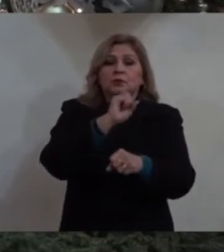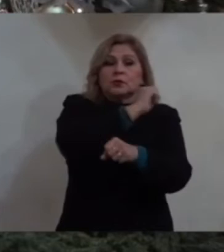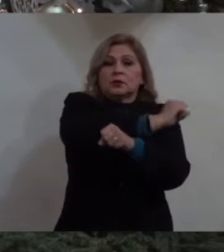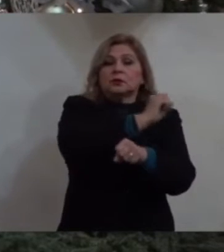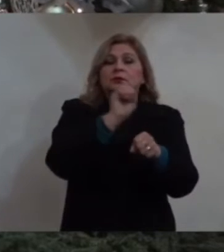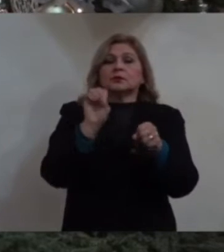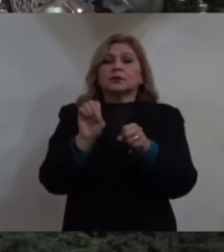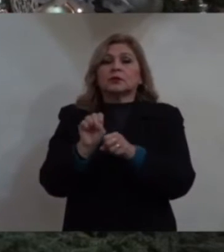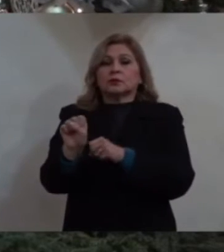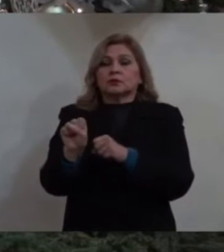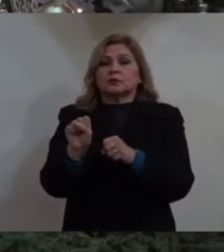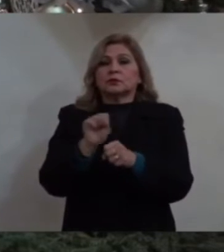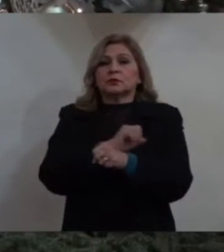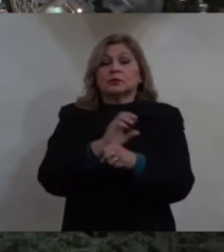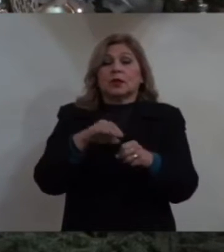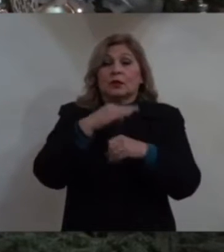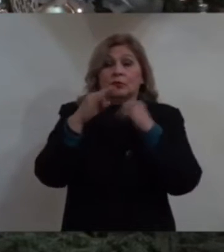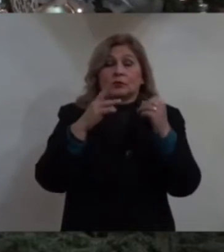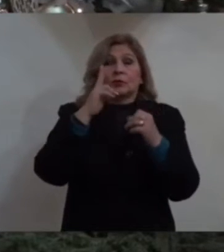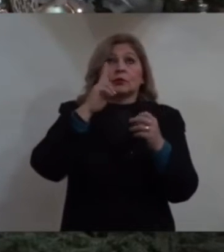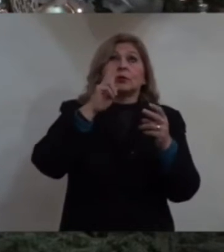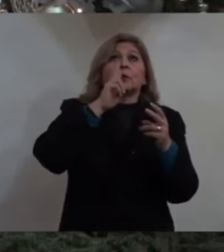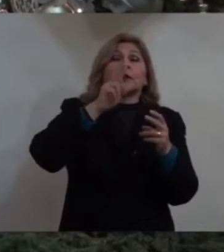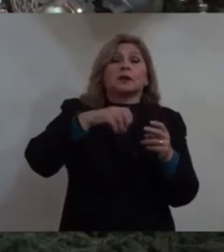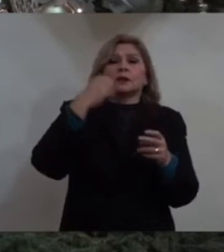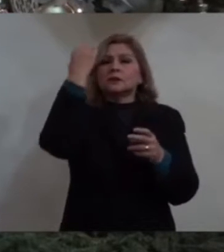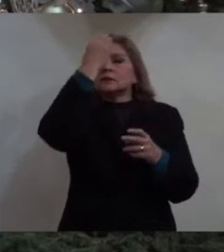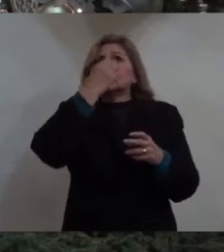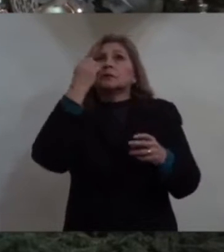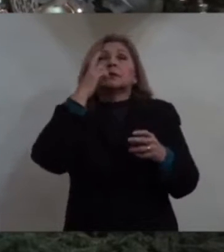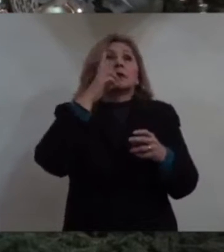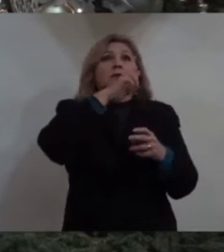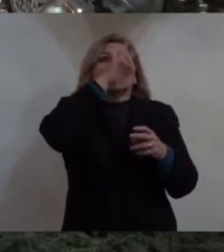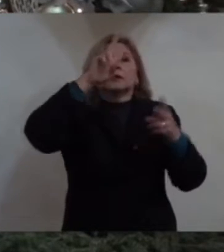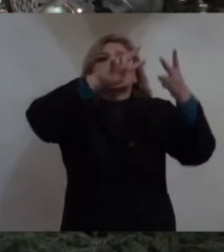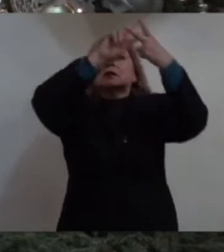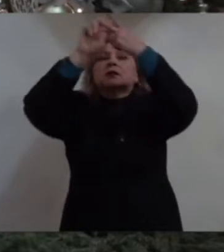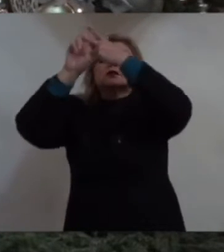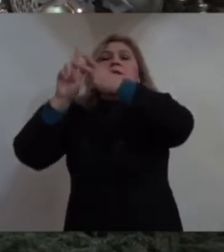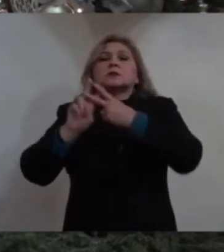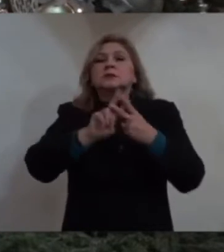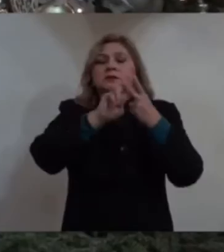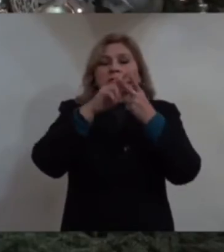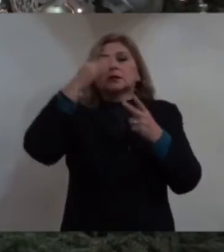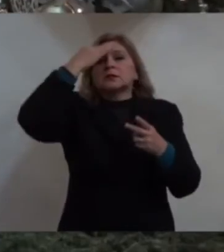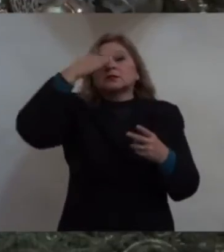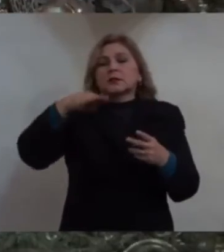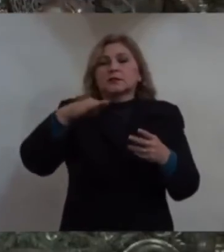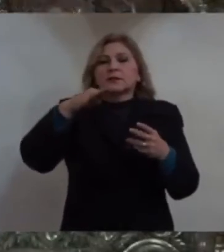estudiaba la colocación de las estrellas y sabía el rumbo.